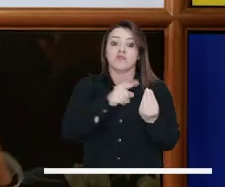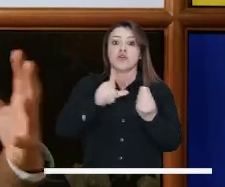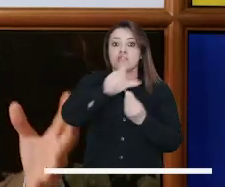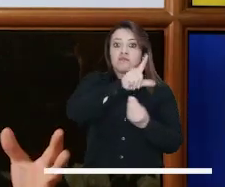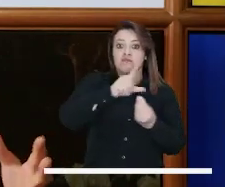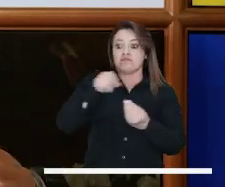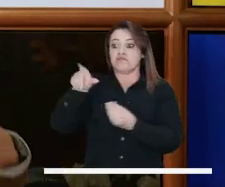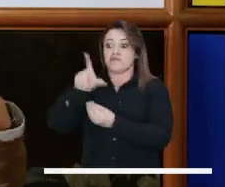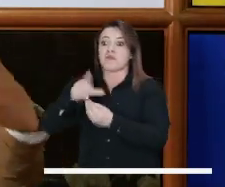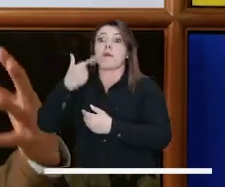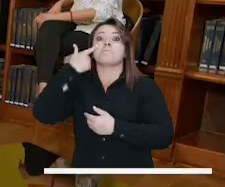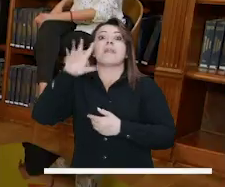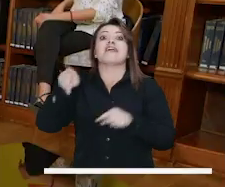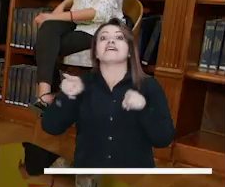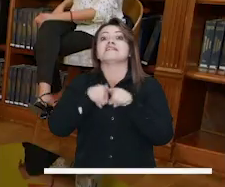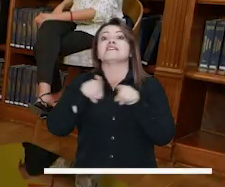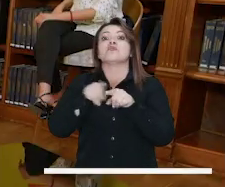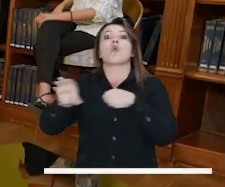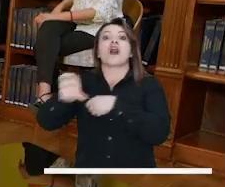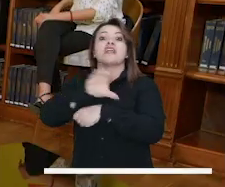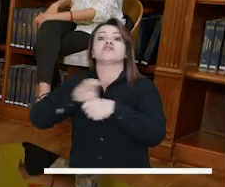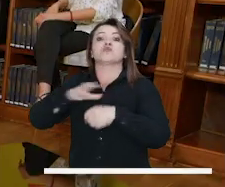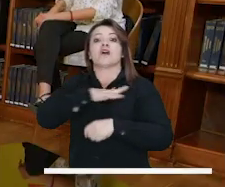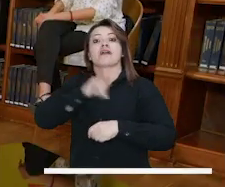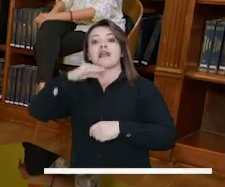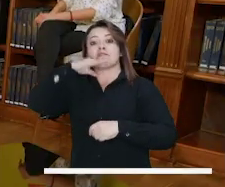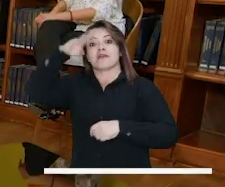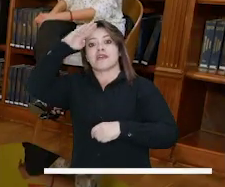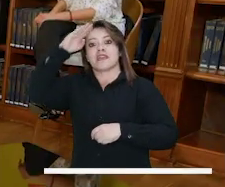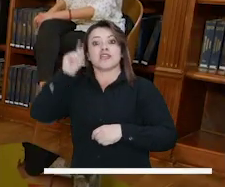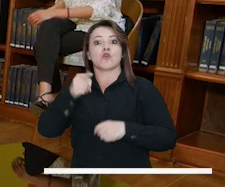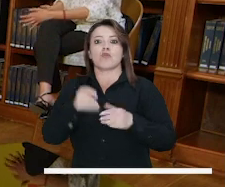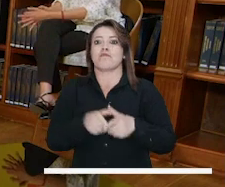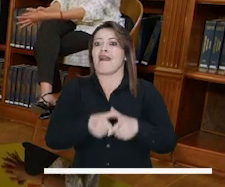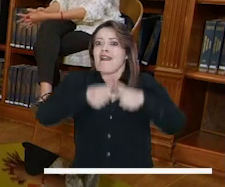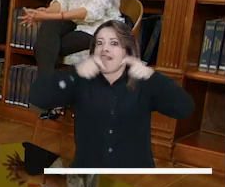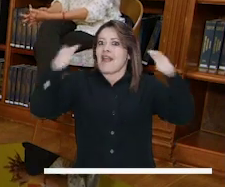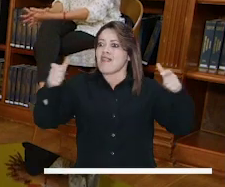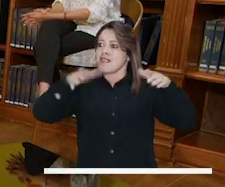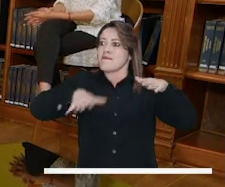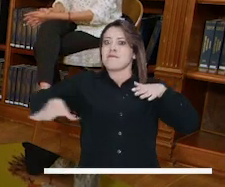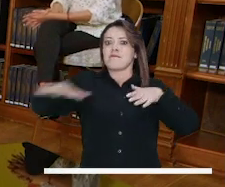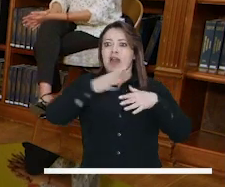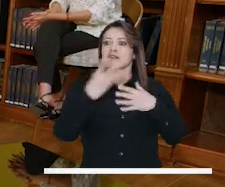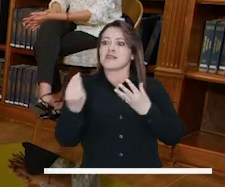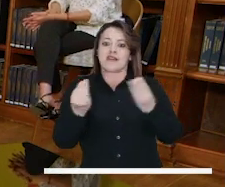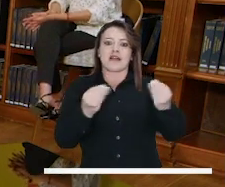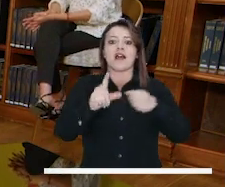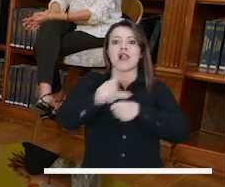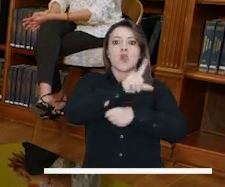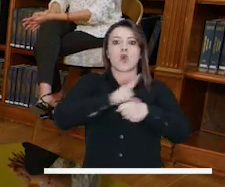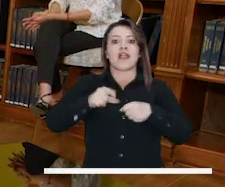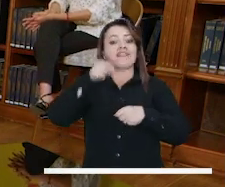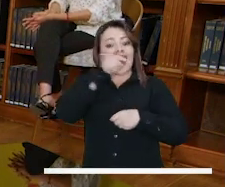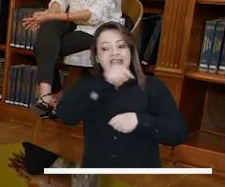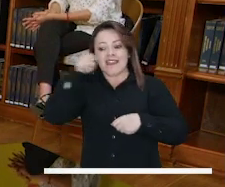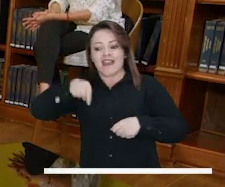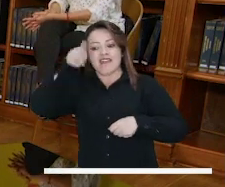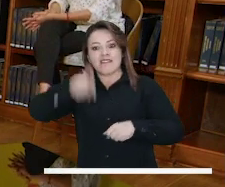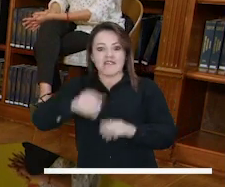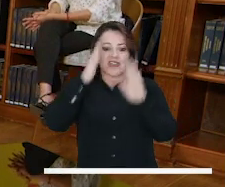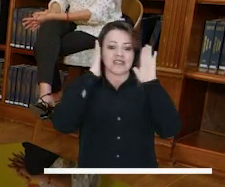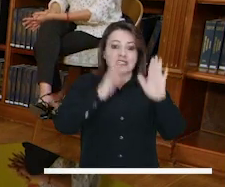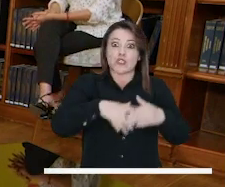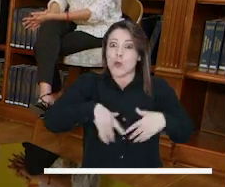localidades que en su estructura son tan grandes como Cali y Medellín. Que ese es otro reto también que tiene la institucionalidad de llegar a